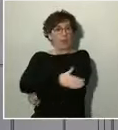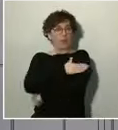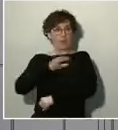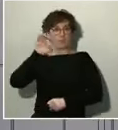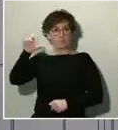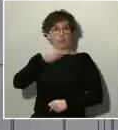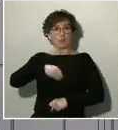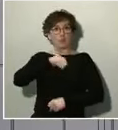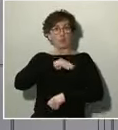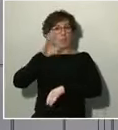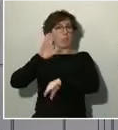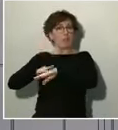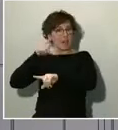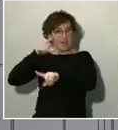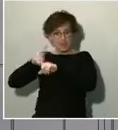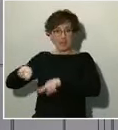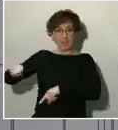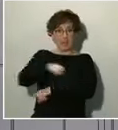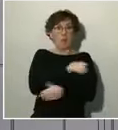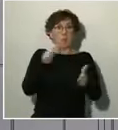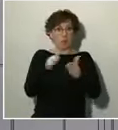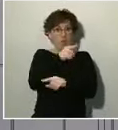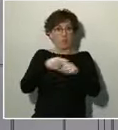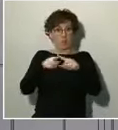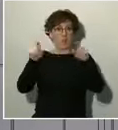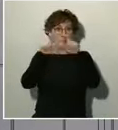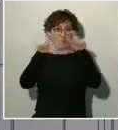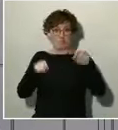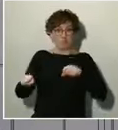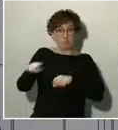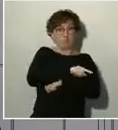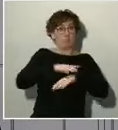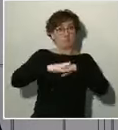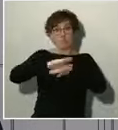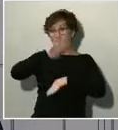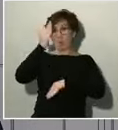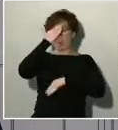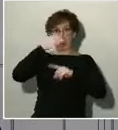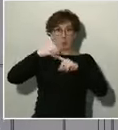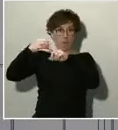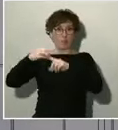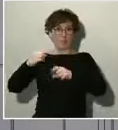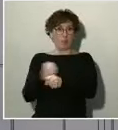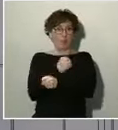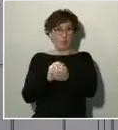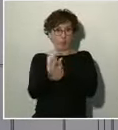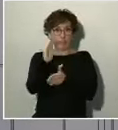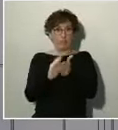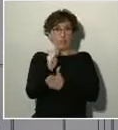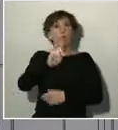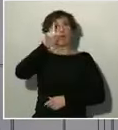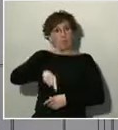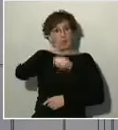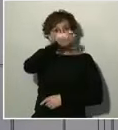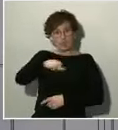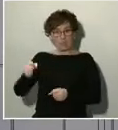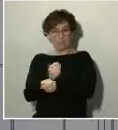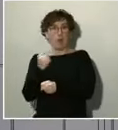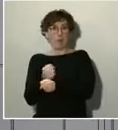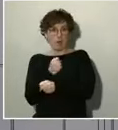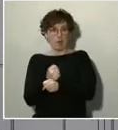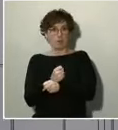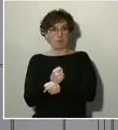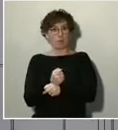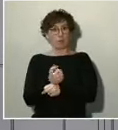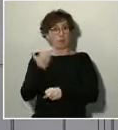empresas, en definitiva, para el conjunto del tejido productivo. También para los trabajadores. Cuando se publique en el Boletín Oficial del Estado y